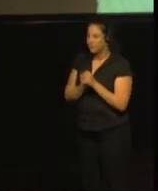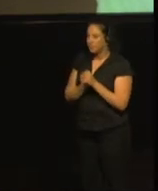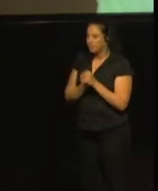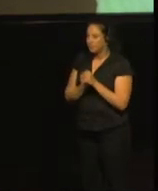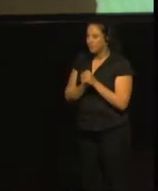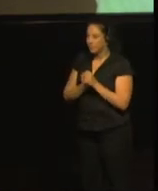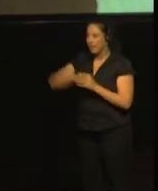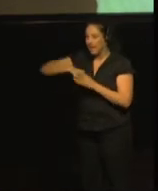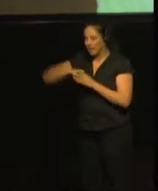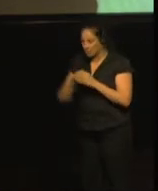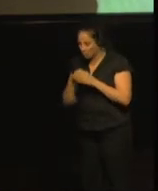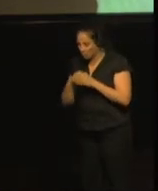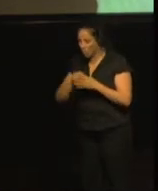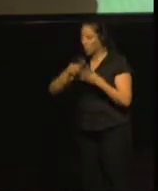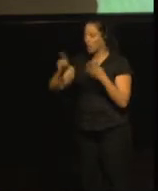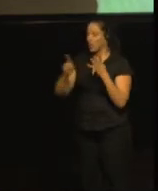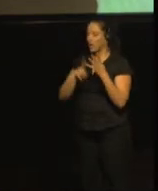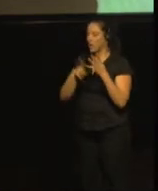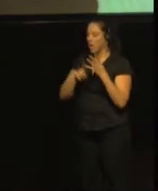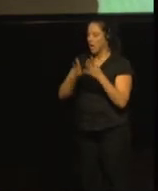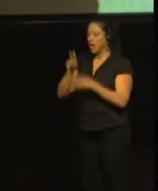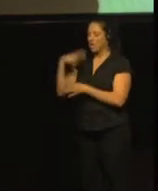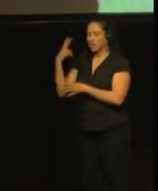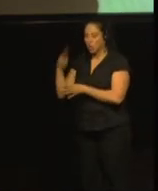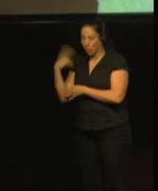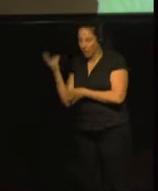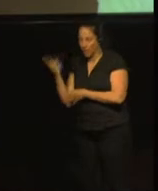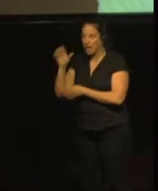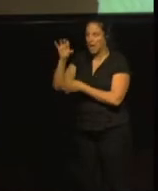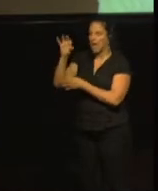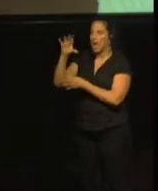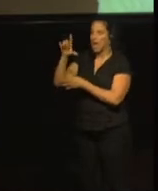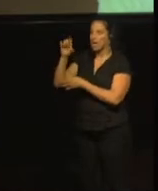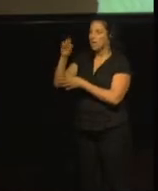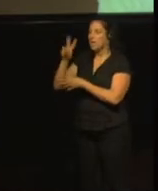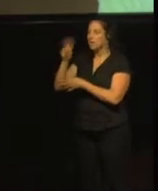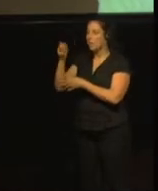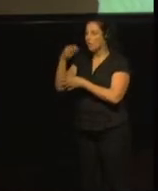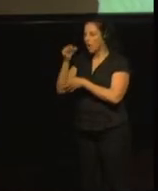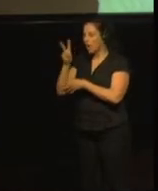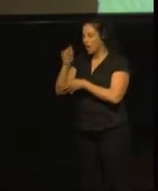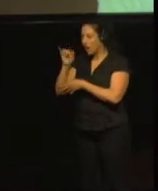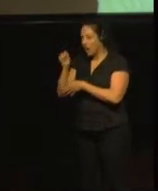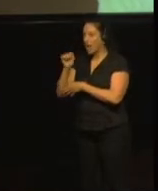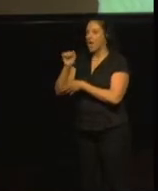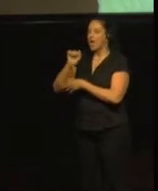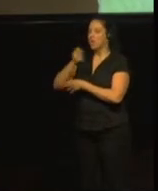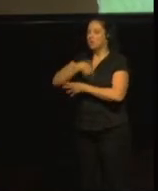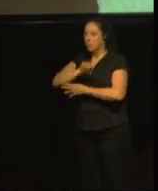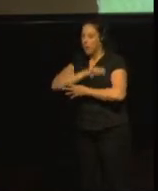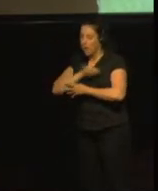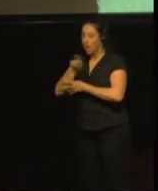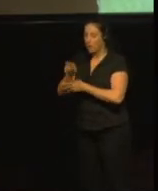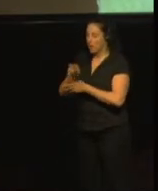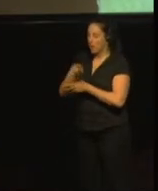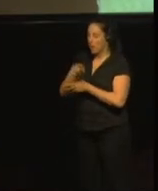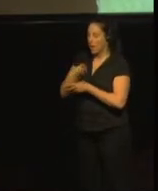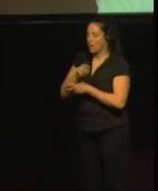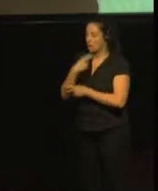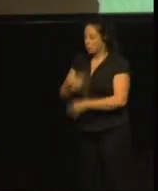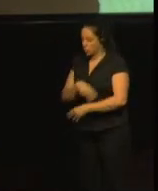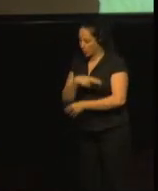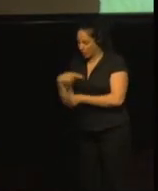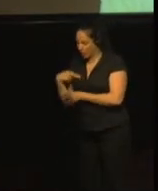Escocia, Eslovenia, Eslovaquia, España, Suiza, Turquía